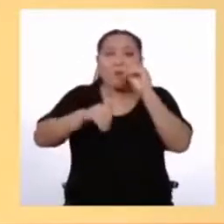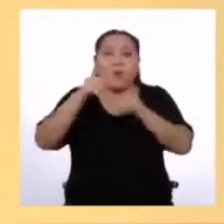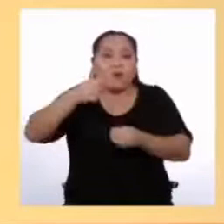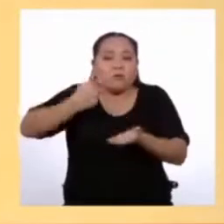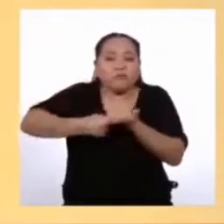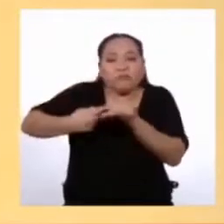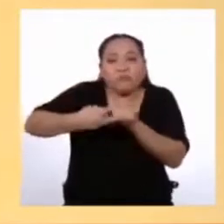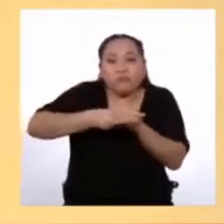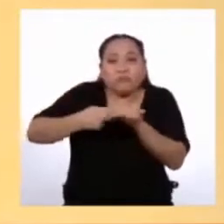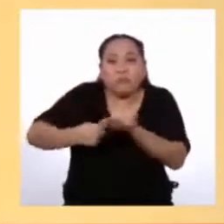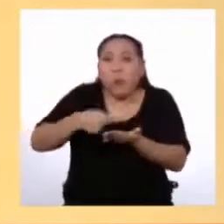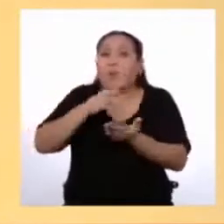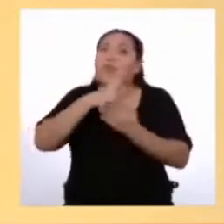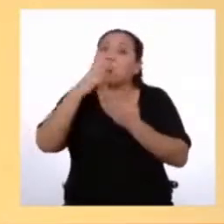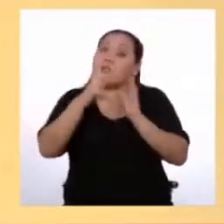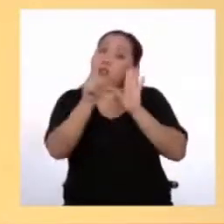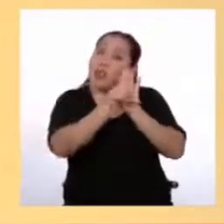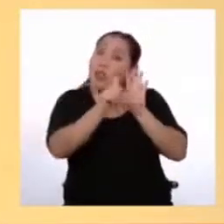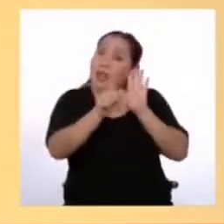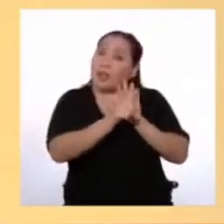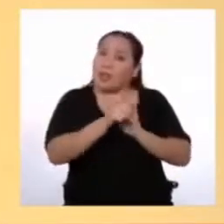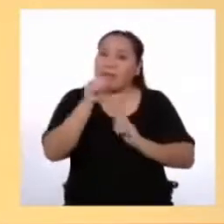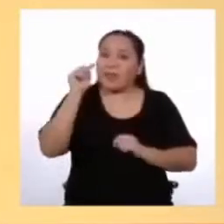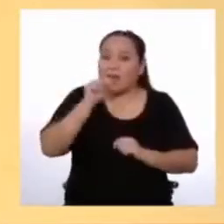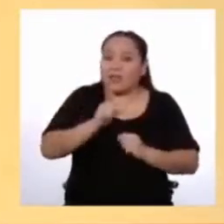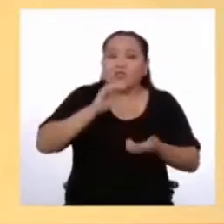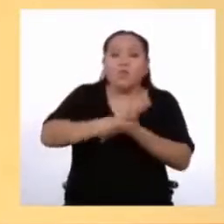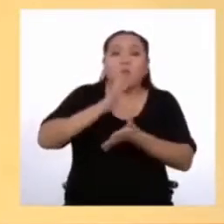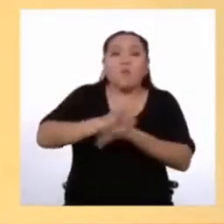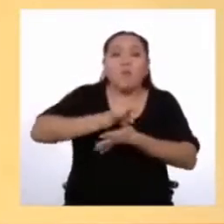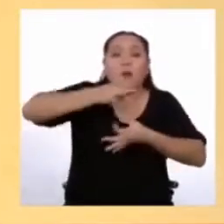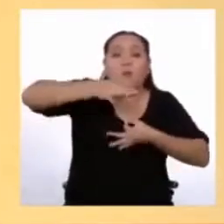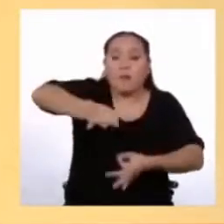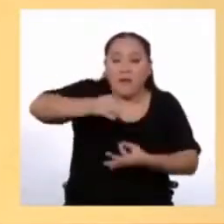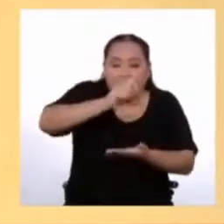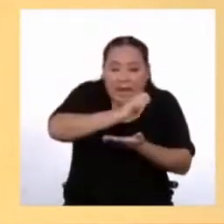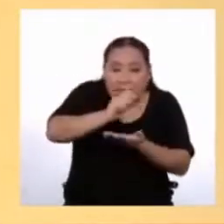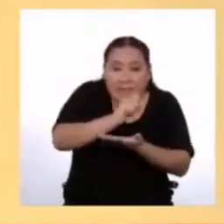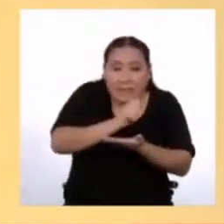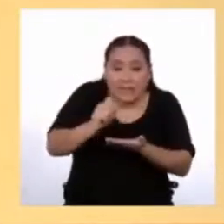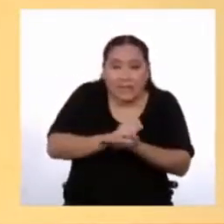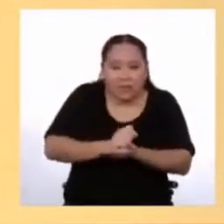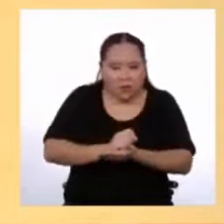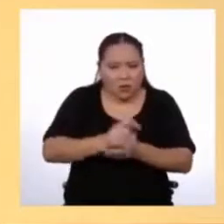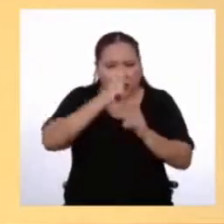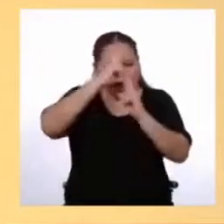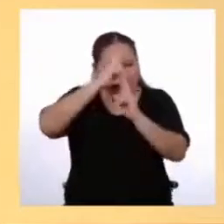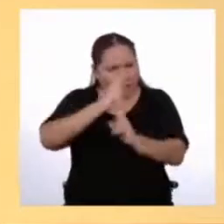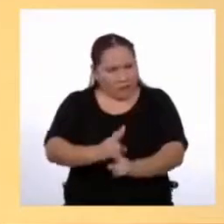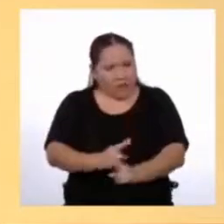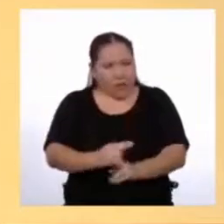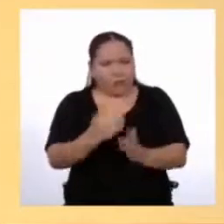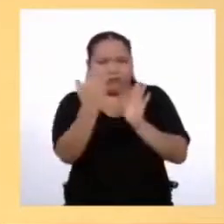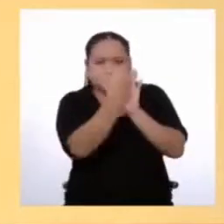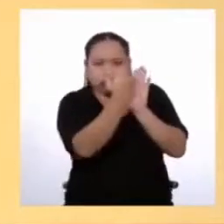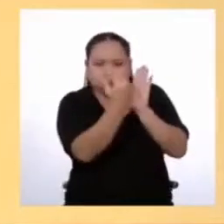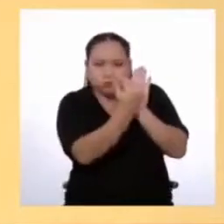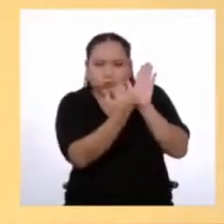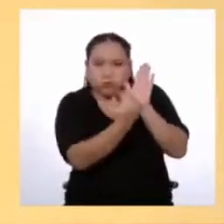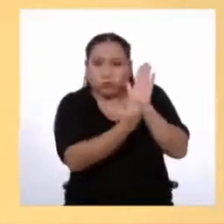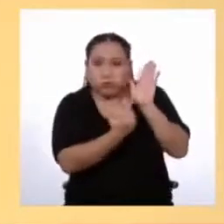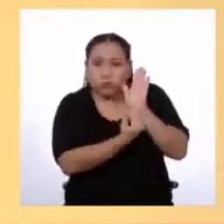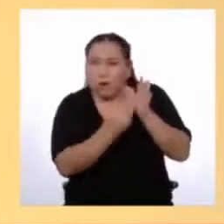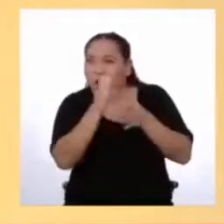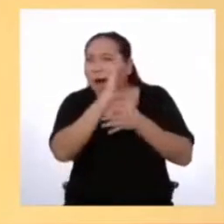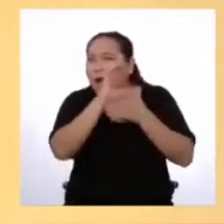debaten proyectos de ley Y un proyecto de ley es un documento escrito Que debe cumplir una serie de requisitos establecidos